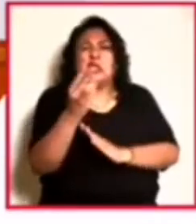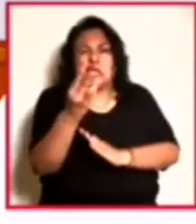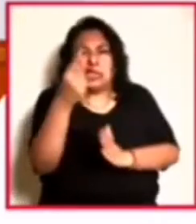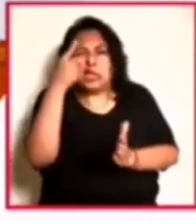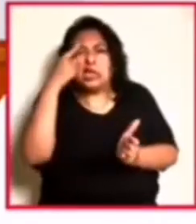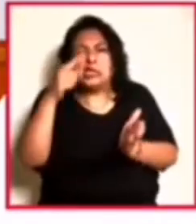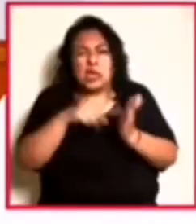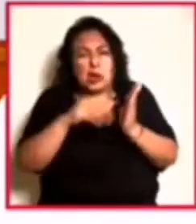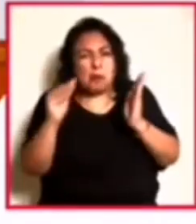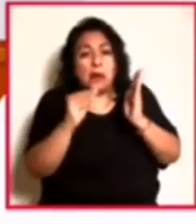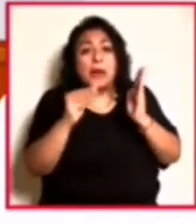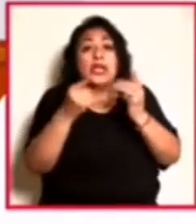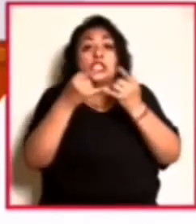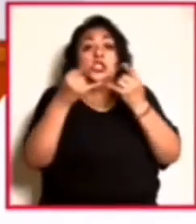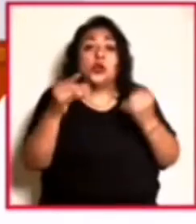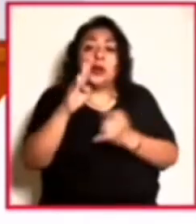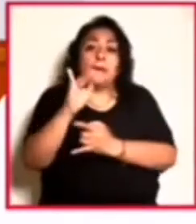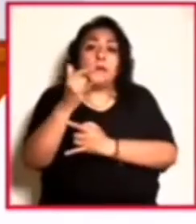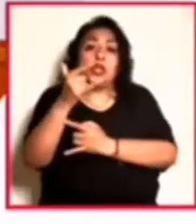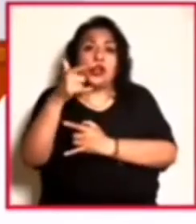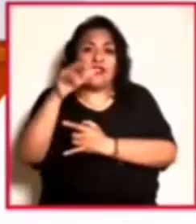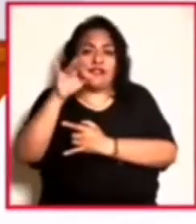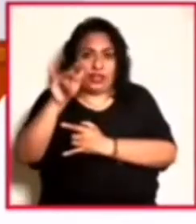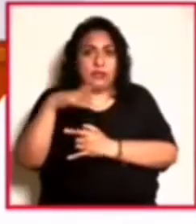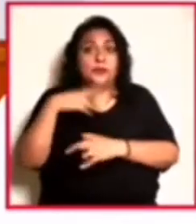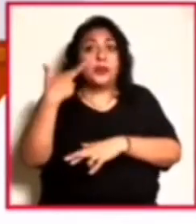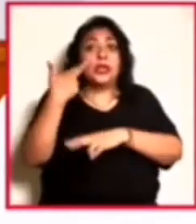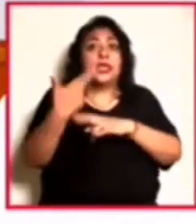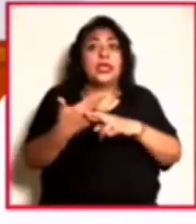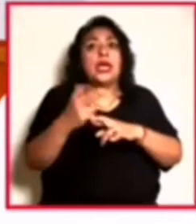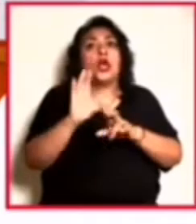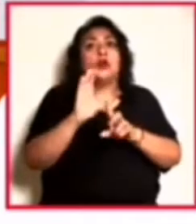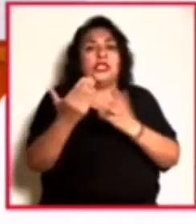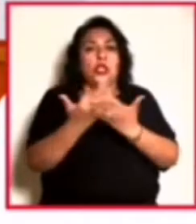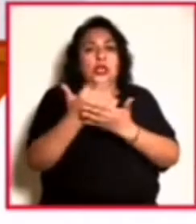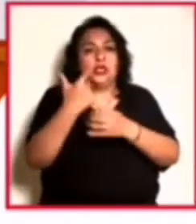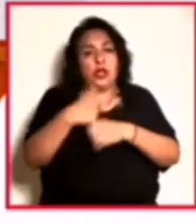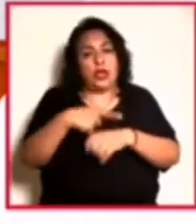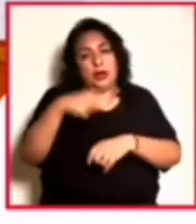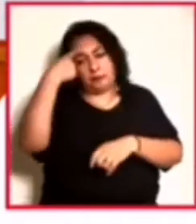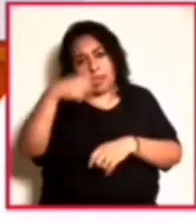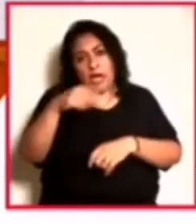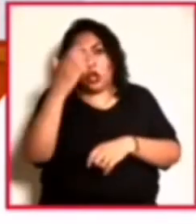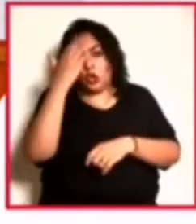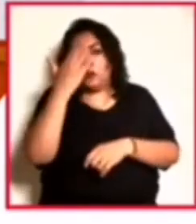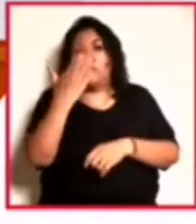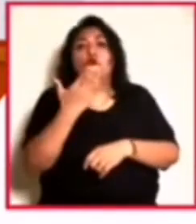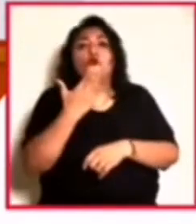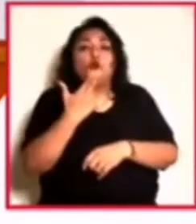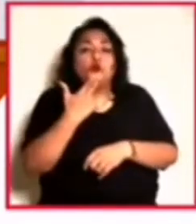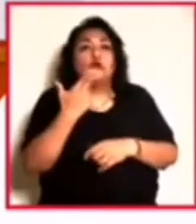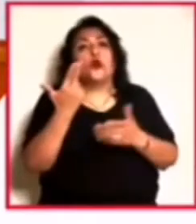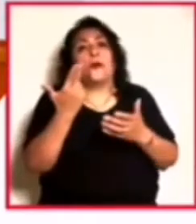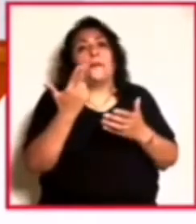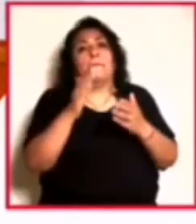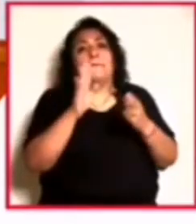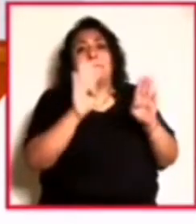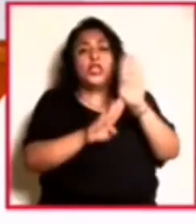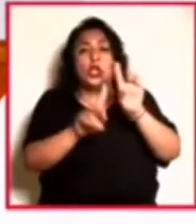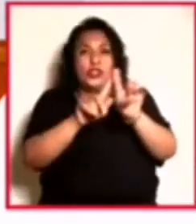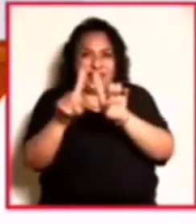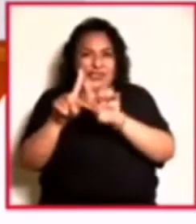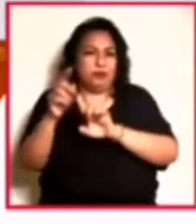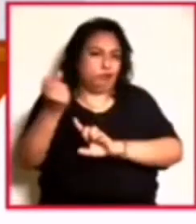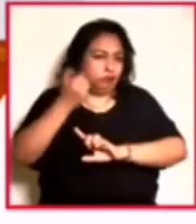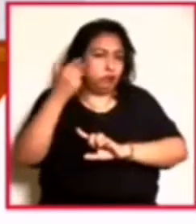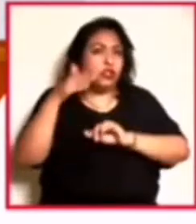biografías. Organizada por la Comisión Nacional para el Conocimiento y Uso de la Biodiversidad, esta serie de pláticas gira